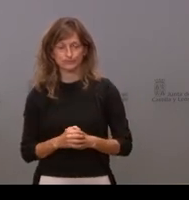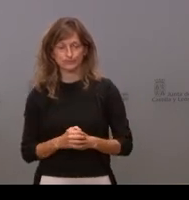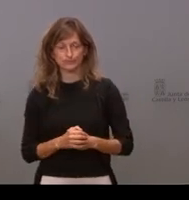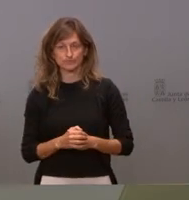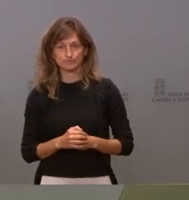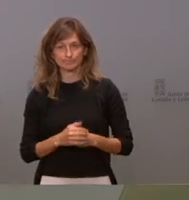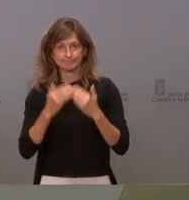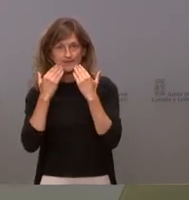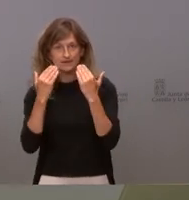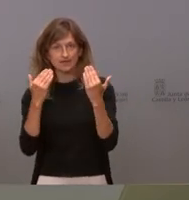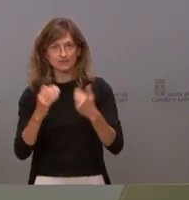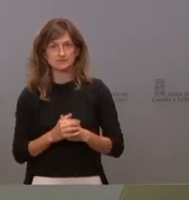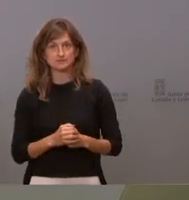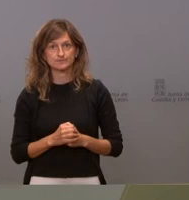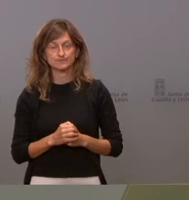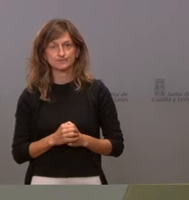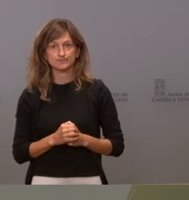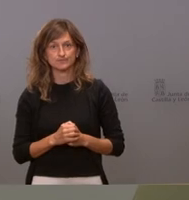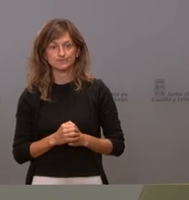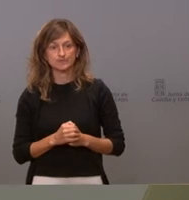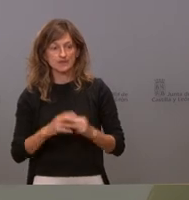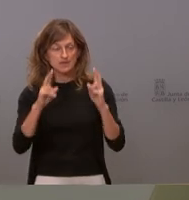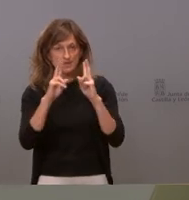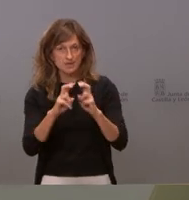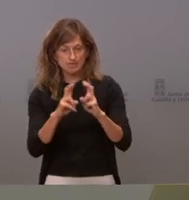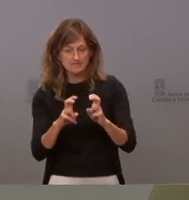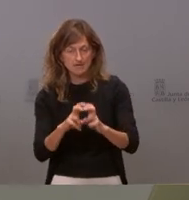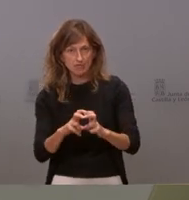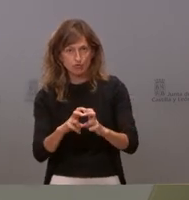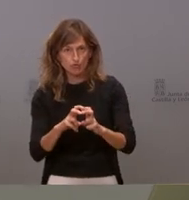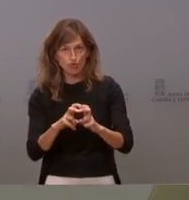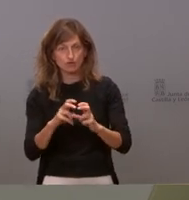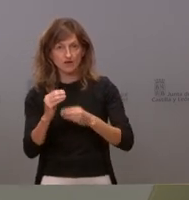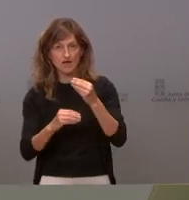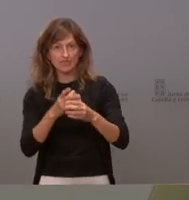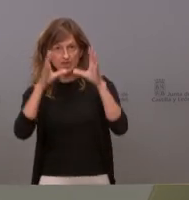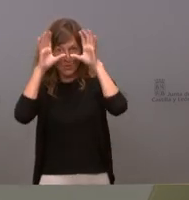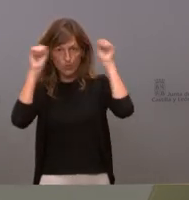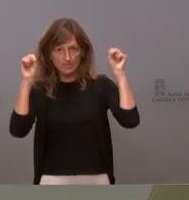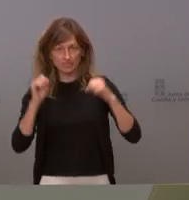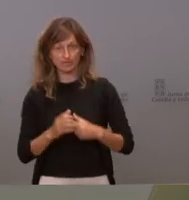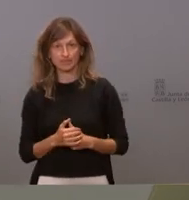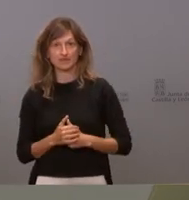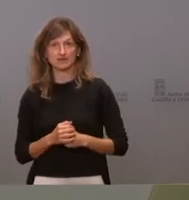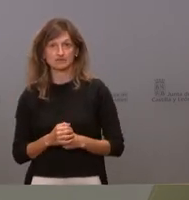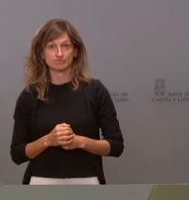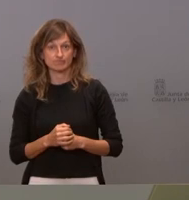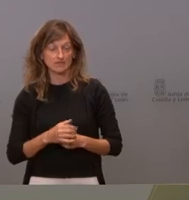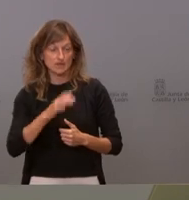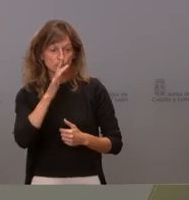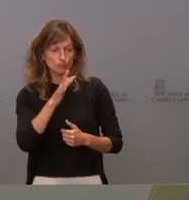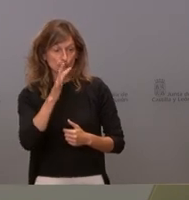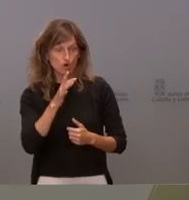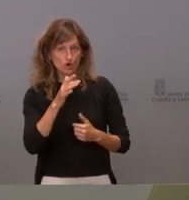gracias bueno la investigación lógicamente la está haciendo la guardia civil porque en definitiva se ha